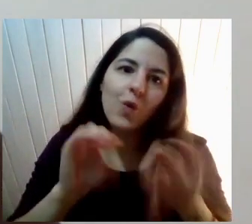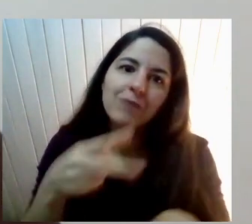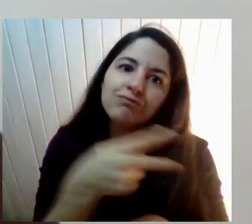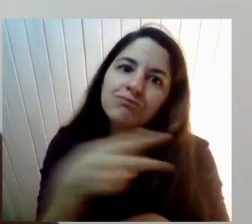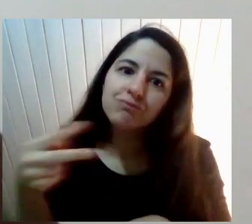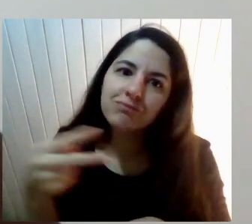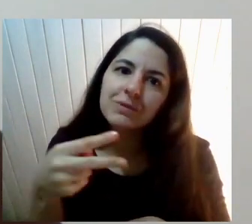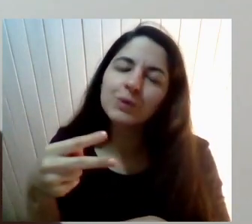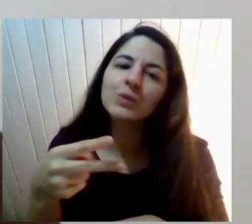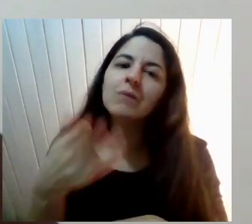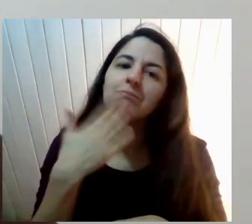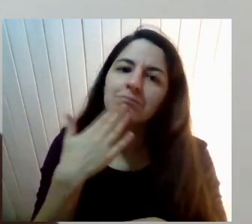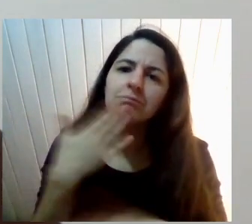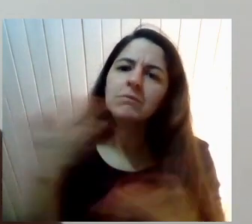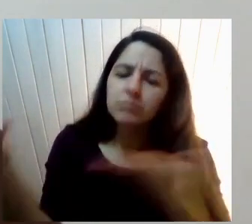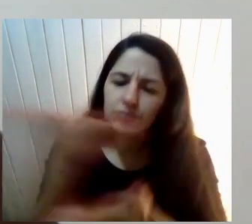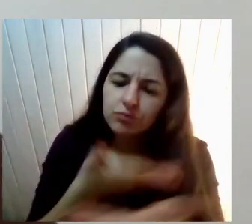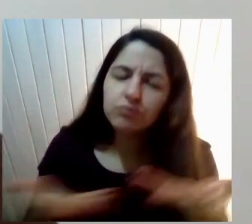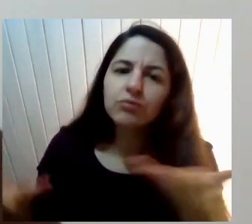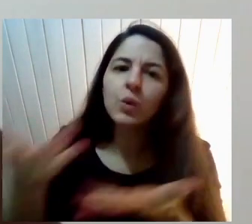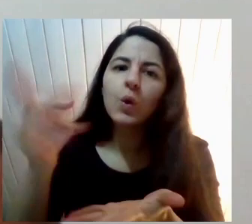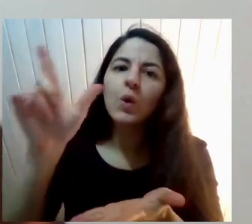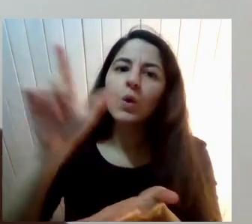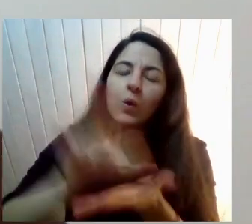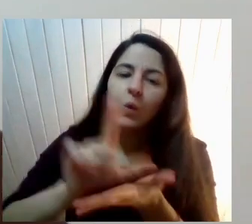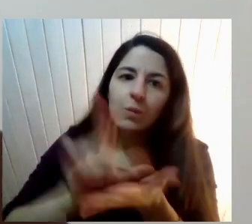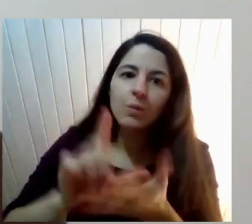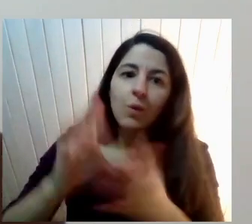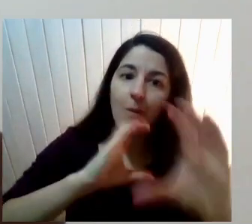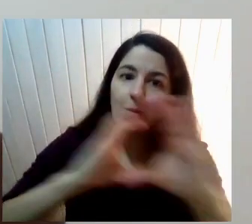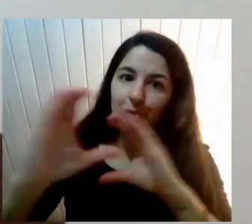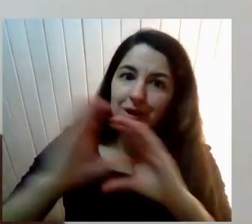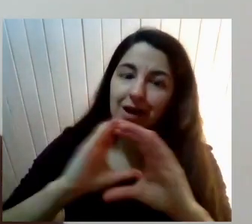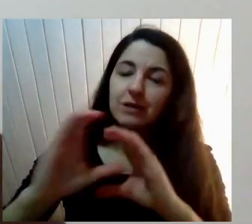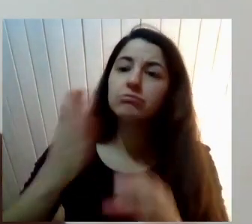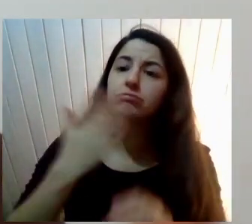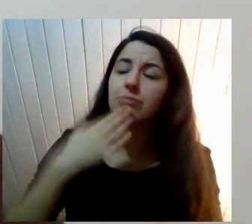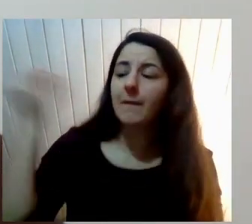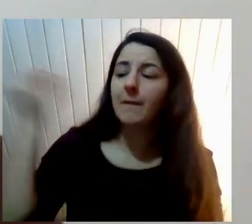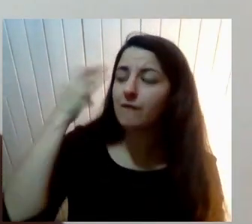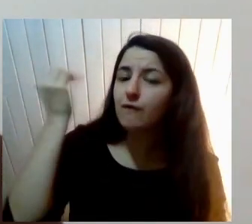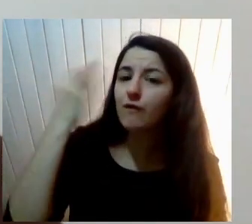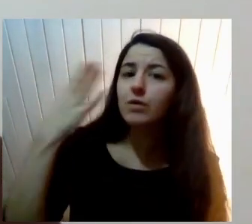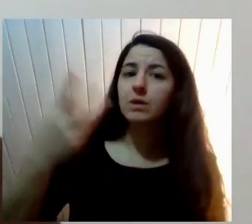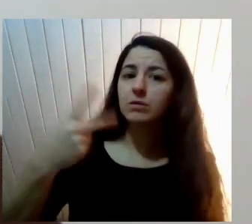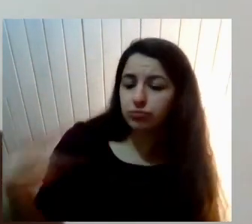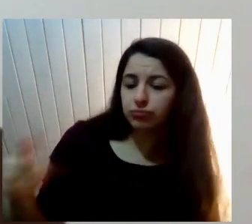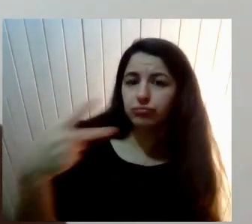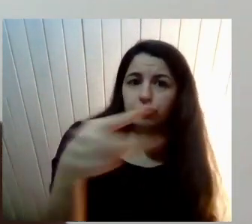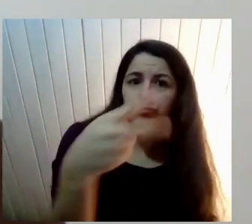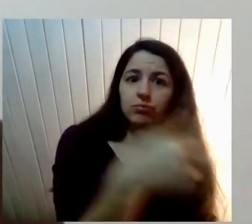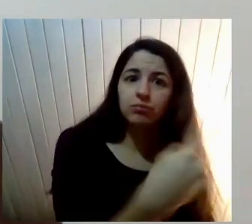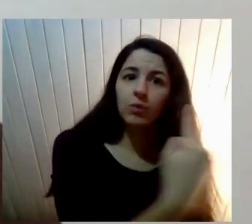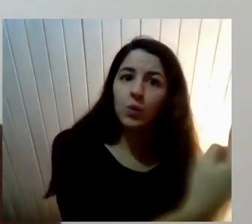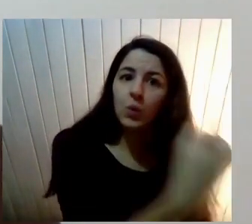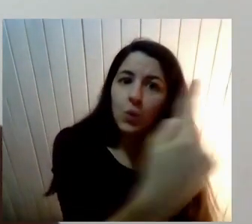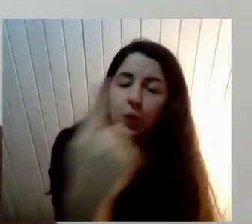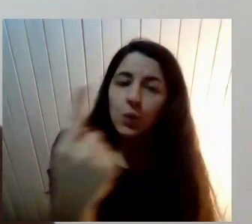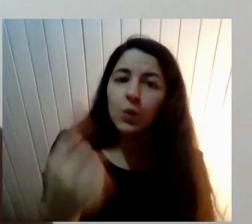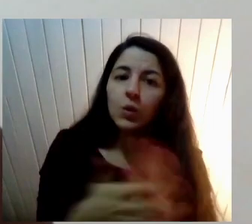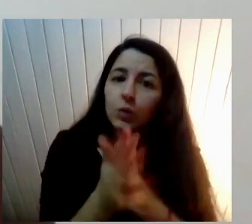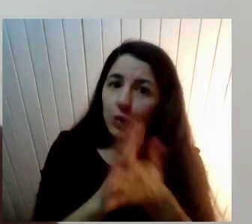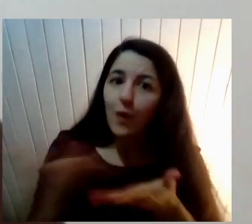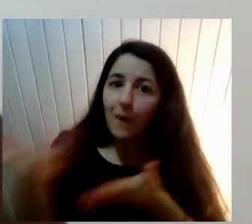comunicación De solidaridad De colaboración Y de autoformación Precisamente lo que pasa En ese chat Es eso Que empezamos Todas a compartir Nuestras